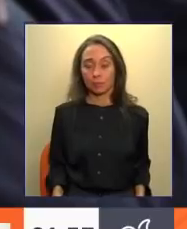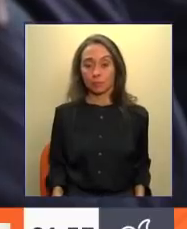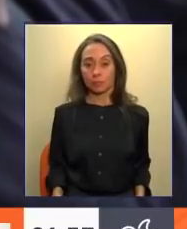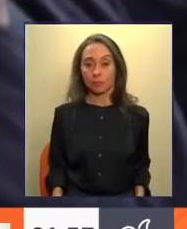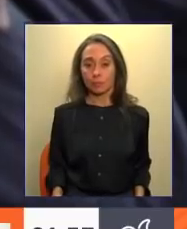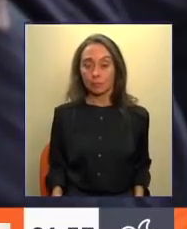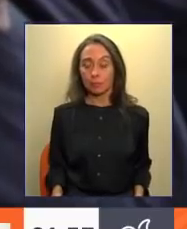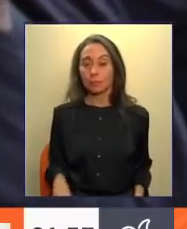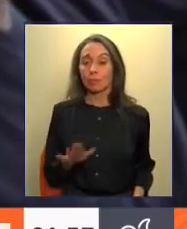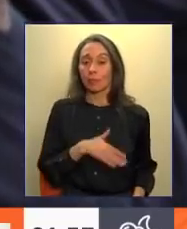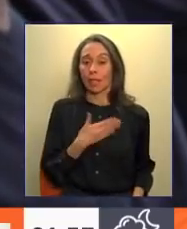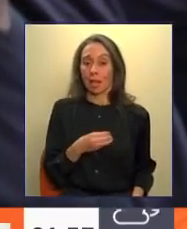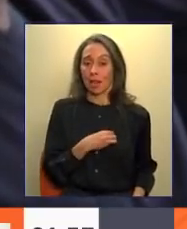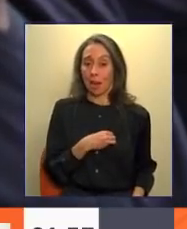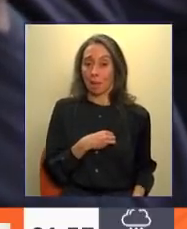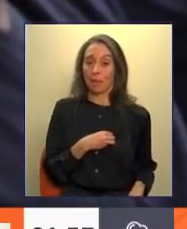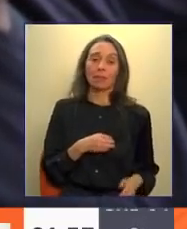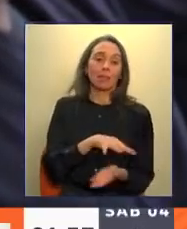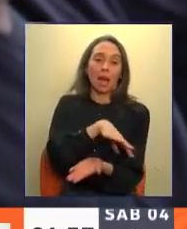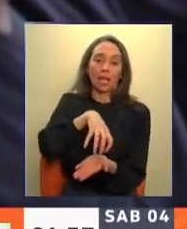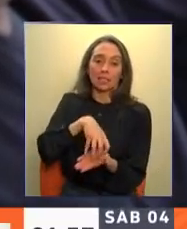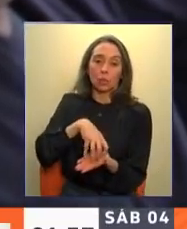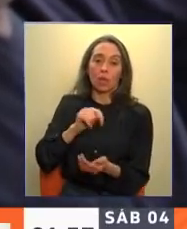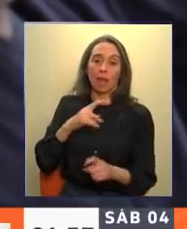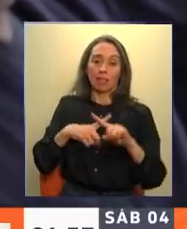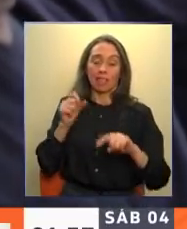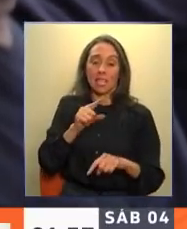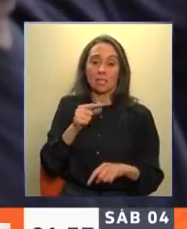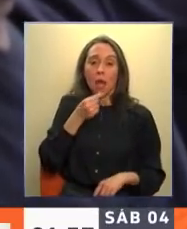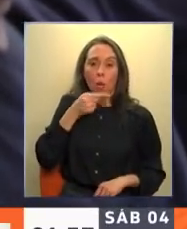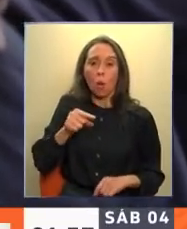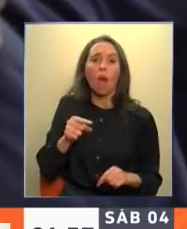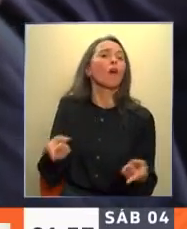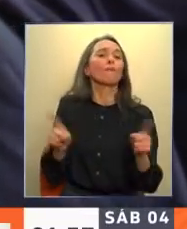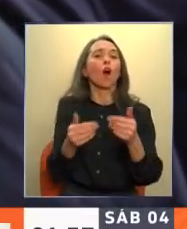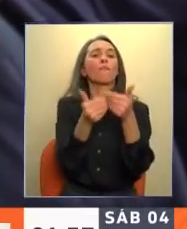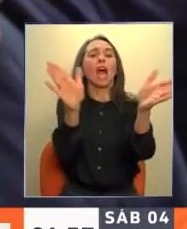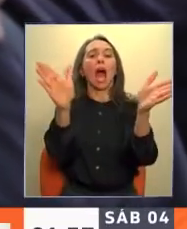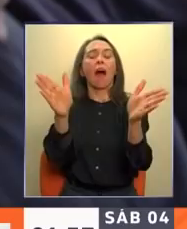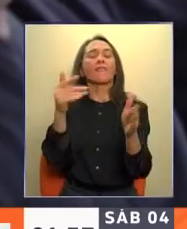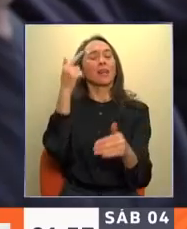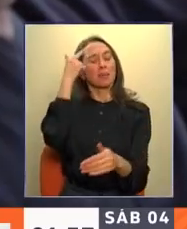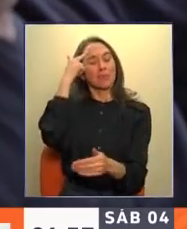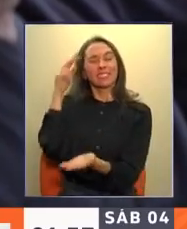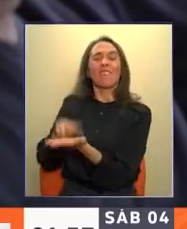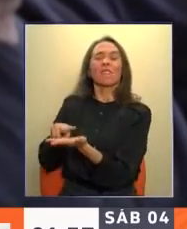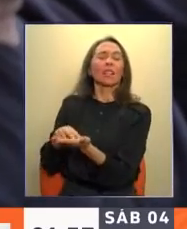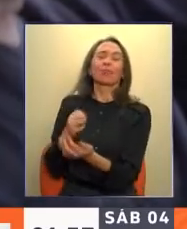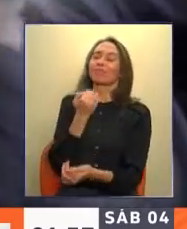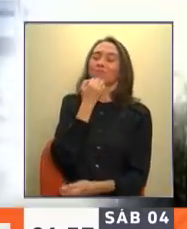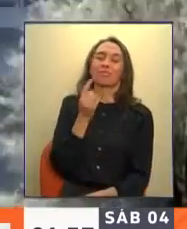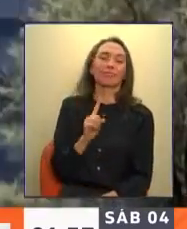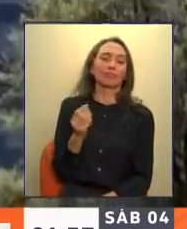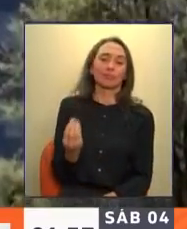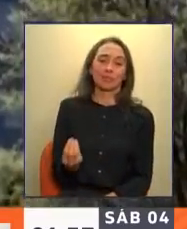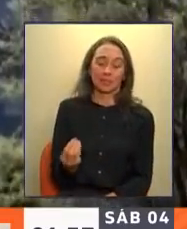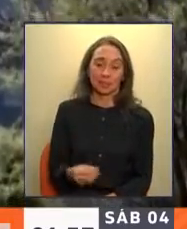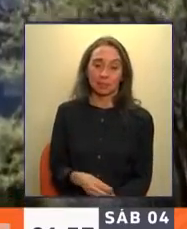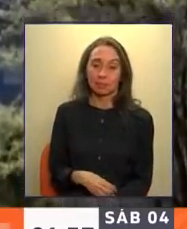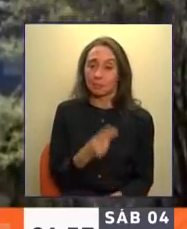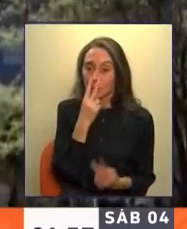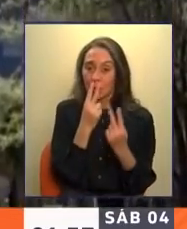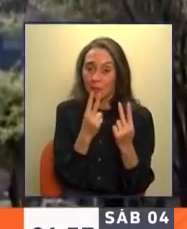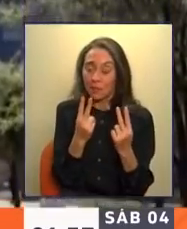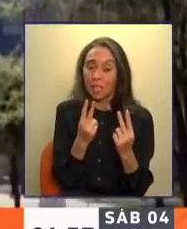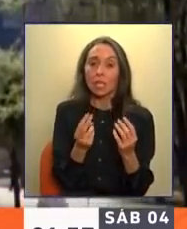Es lamentable que la ciudad se haya abierto demasiado pronto. Era demasiado bueno para ser verdad. El alarmante